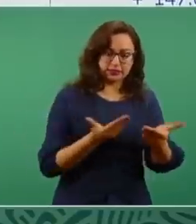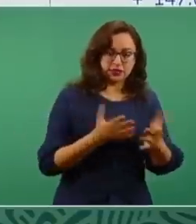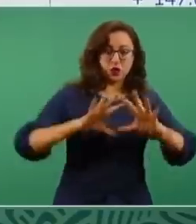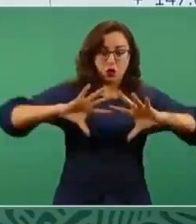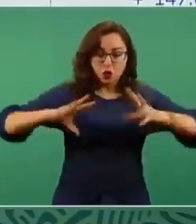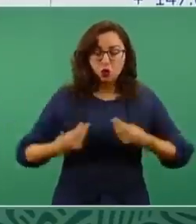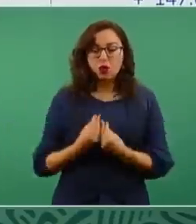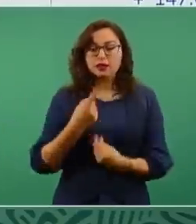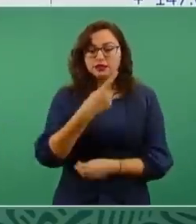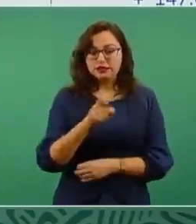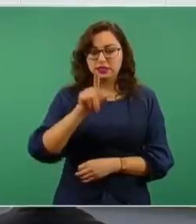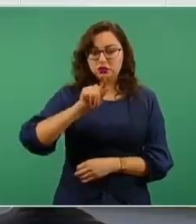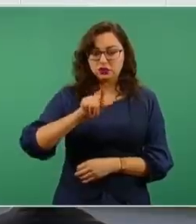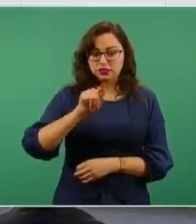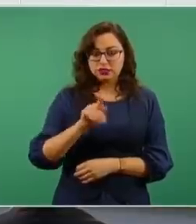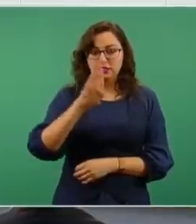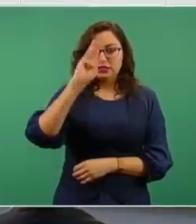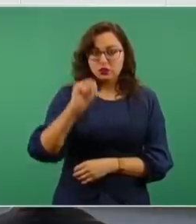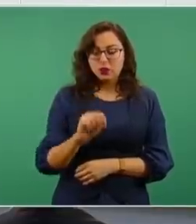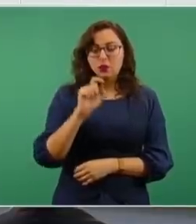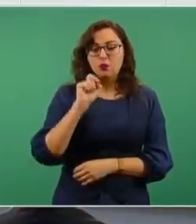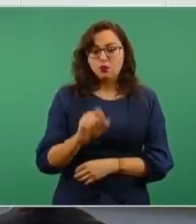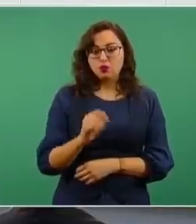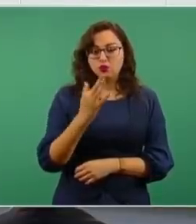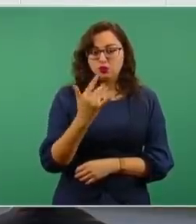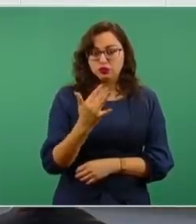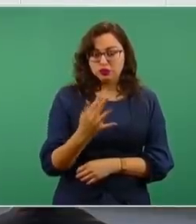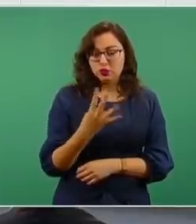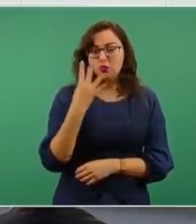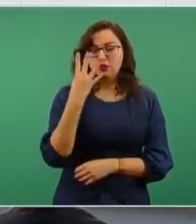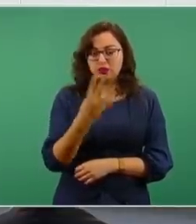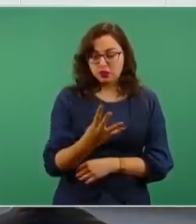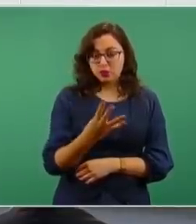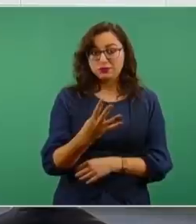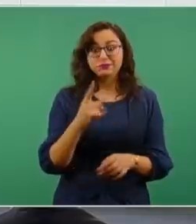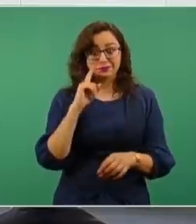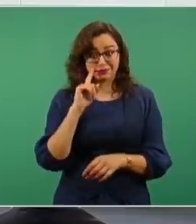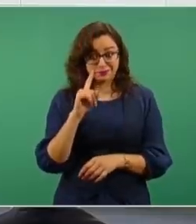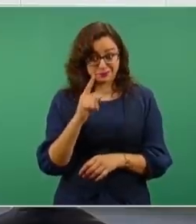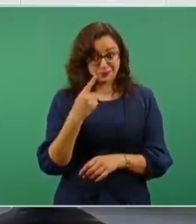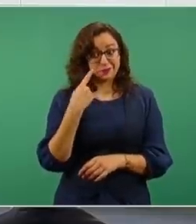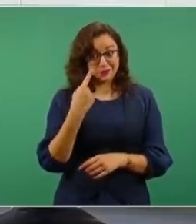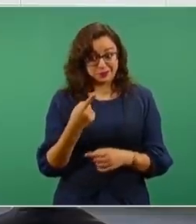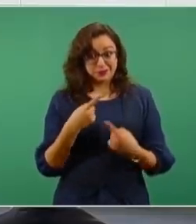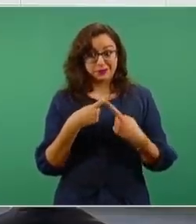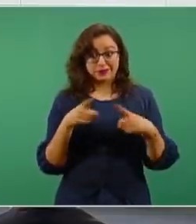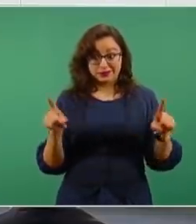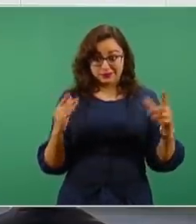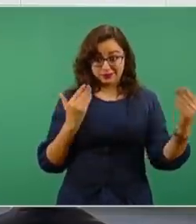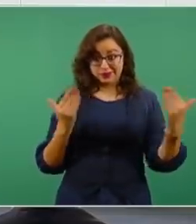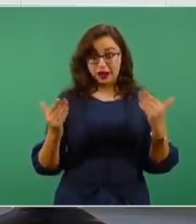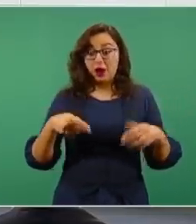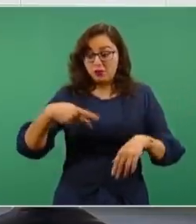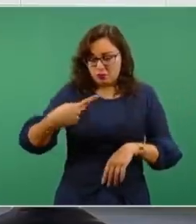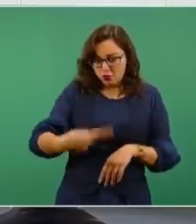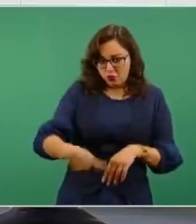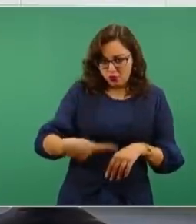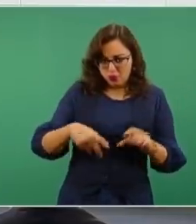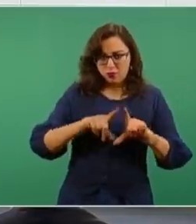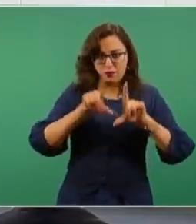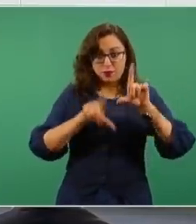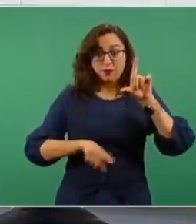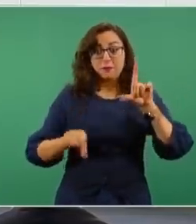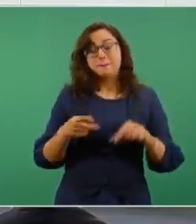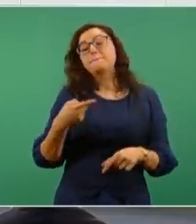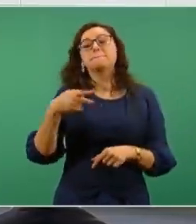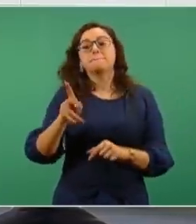179.54 contra los 104, si se trata de etano nacional. Pero como